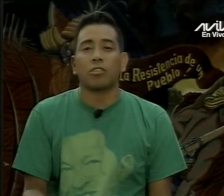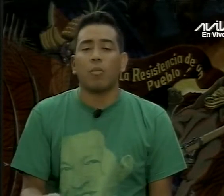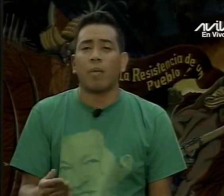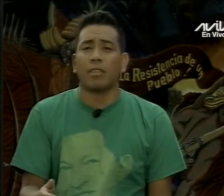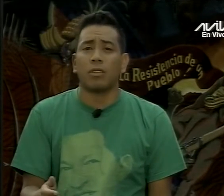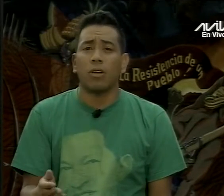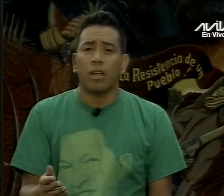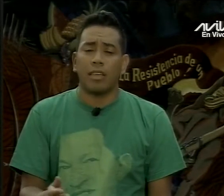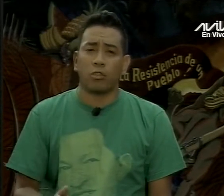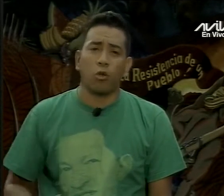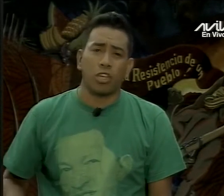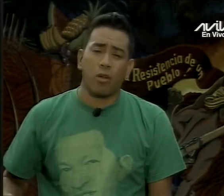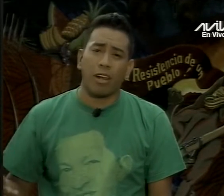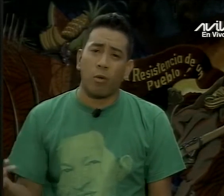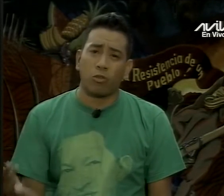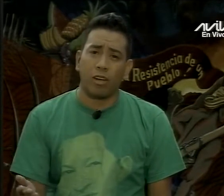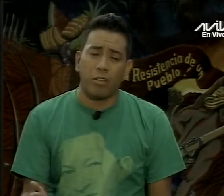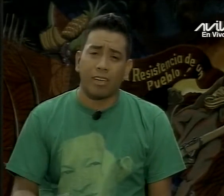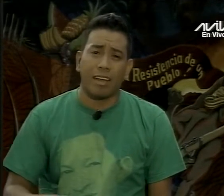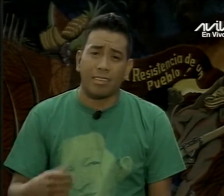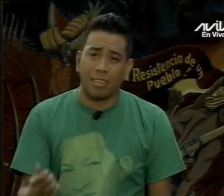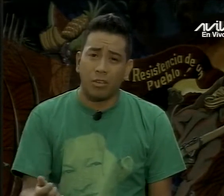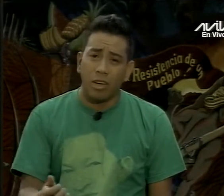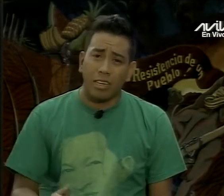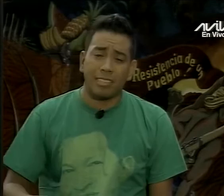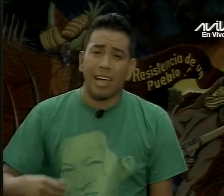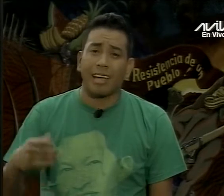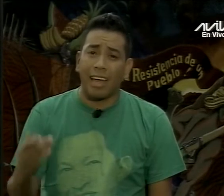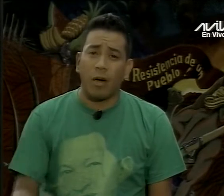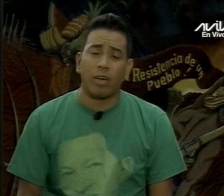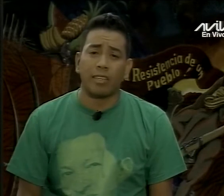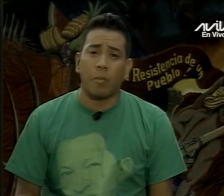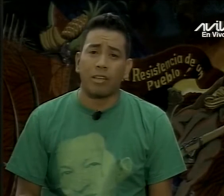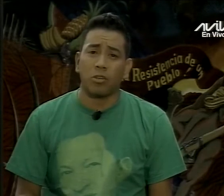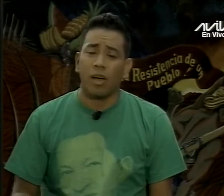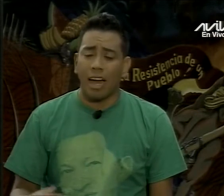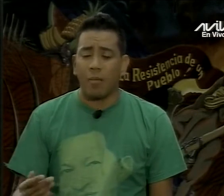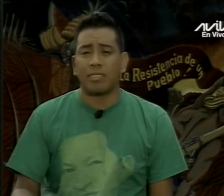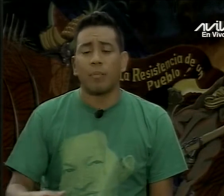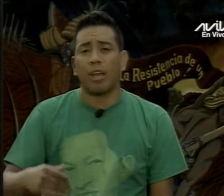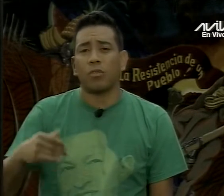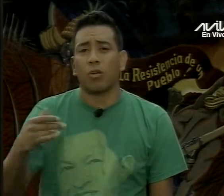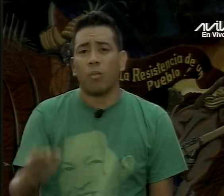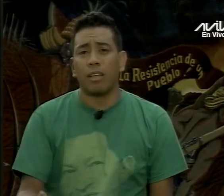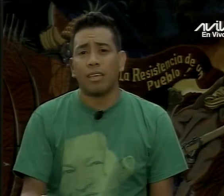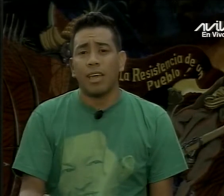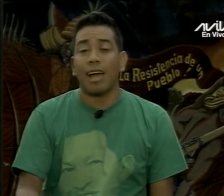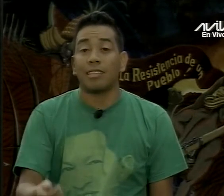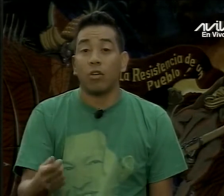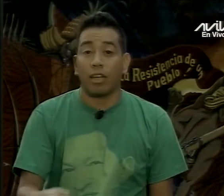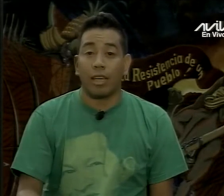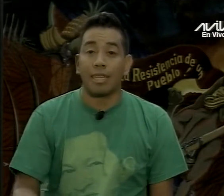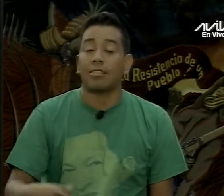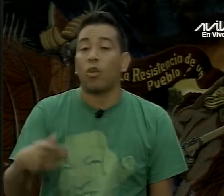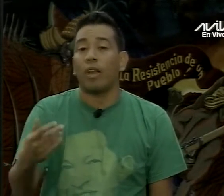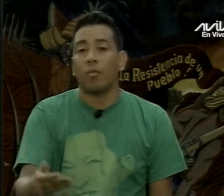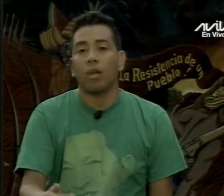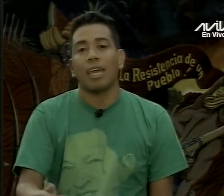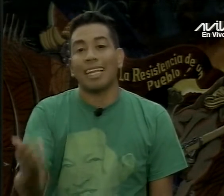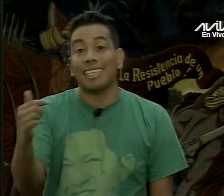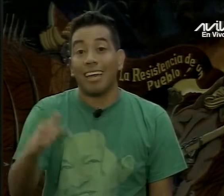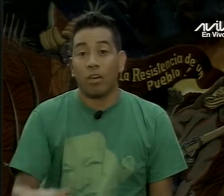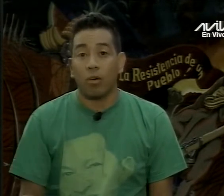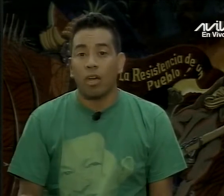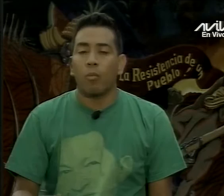y un espacio emblemático de esos luchadores revolucionarios que han nacido y se han creado en este espacio, además siempre dando el combate, así lo creen y así lo